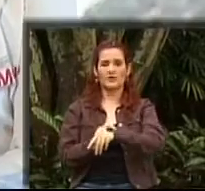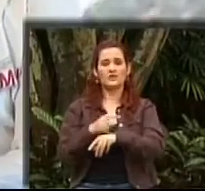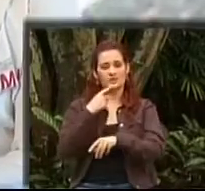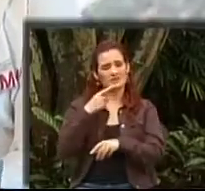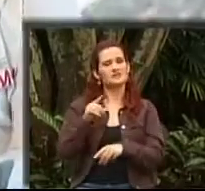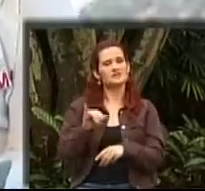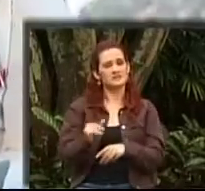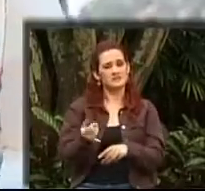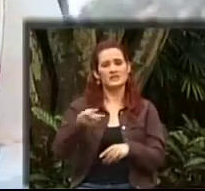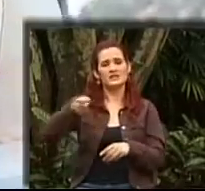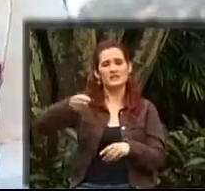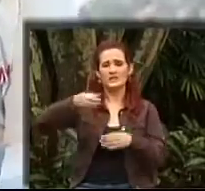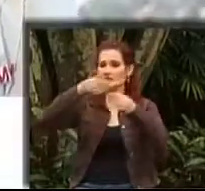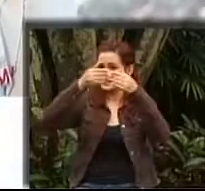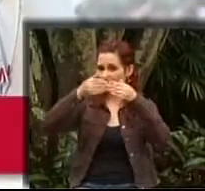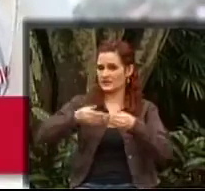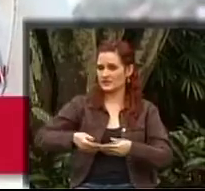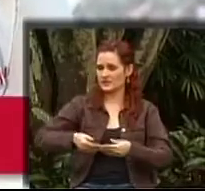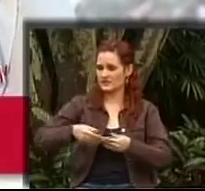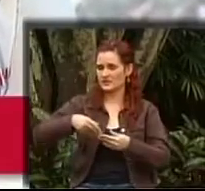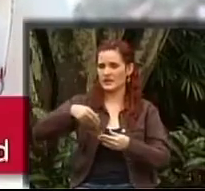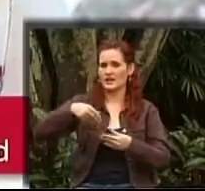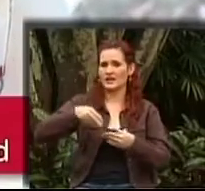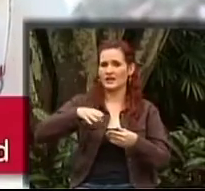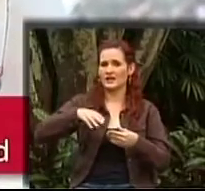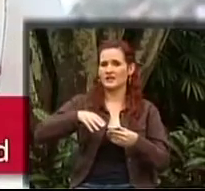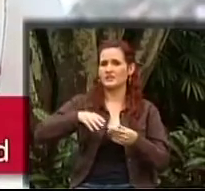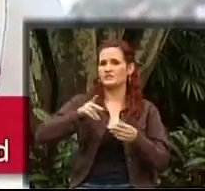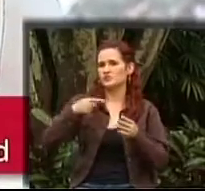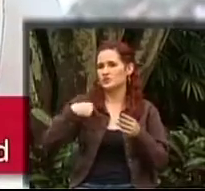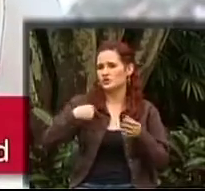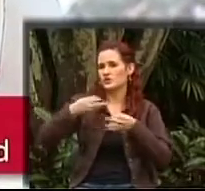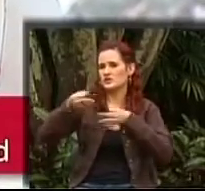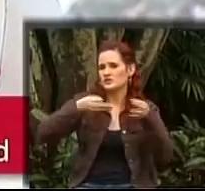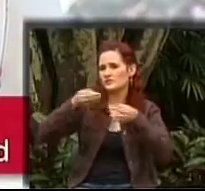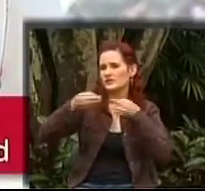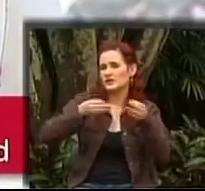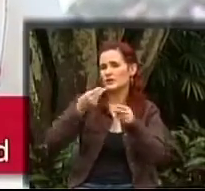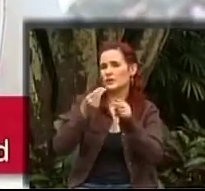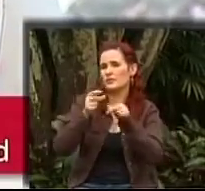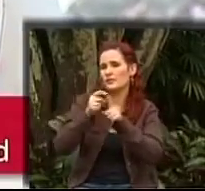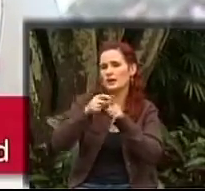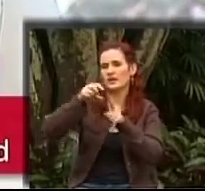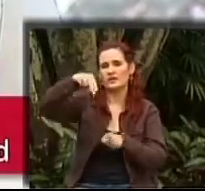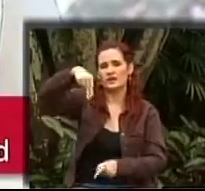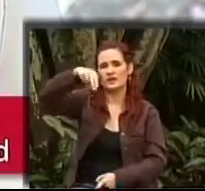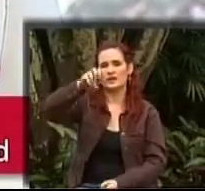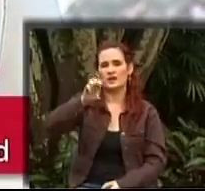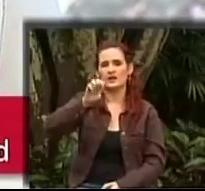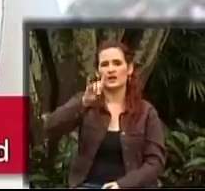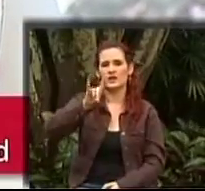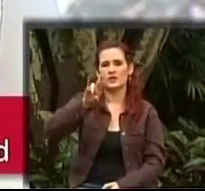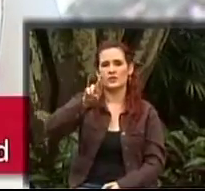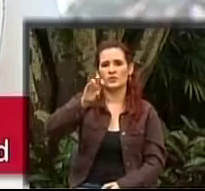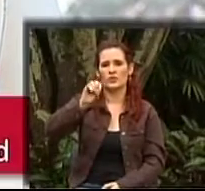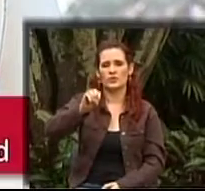una discapacidad, bueno, una neurodistrofia, voy pues como a hacer un pequeño resumen, es una atrofia